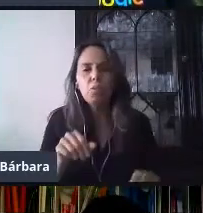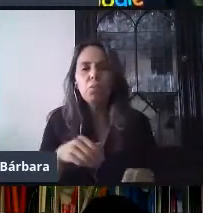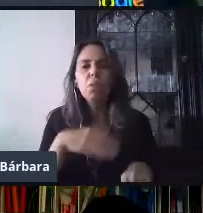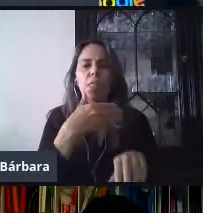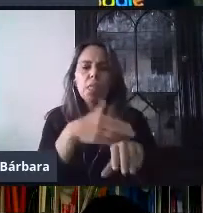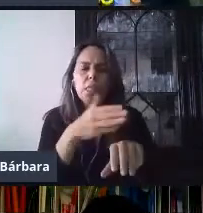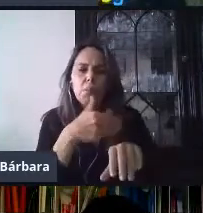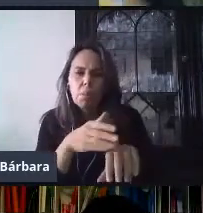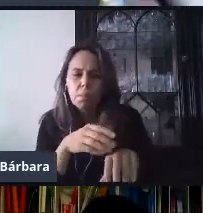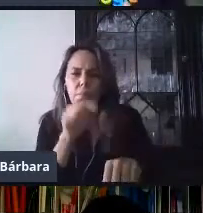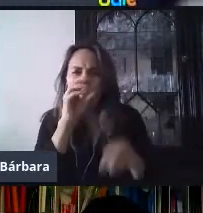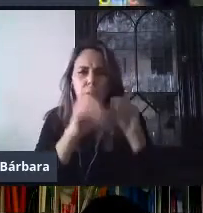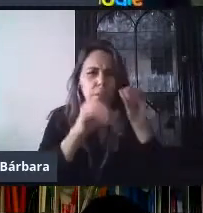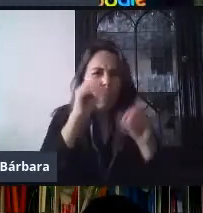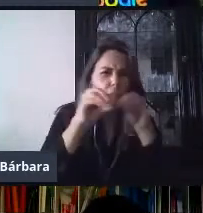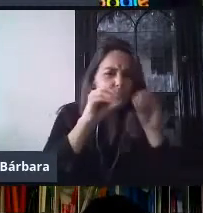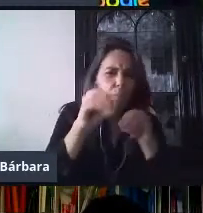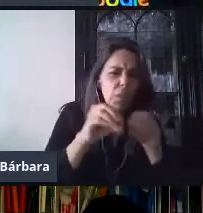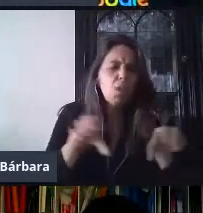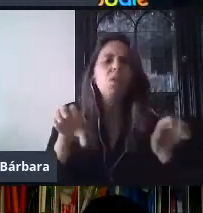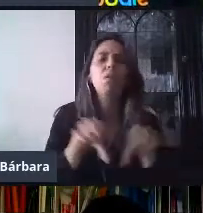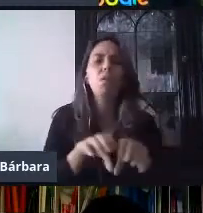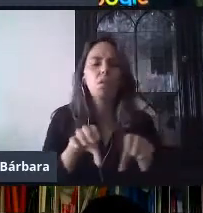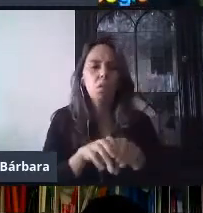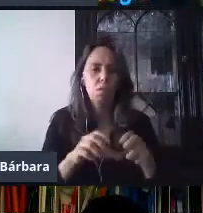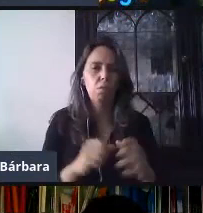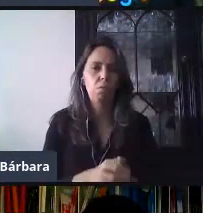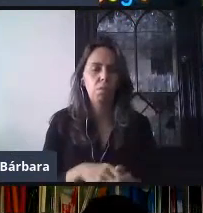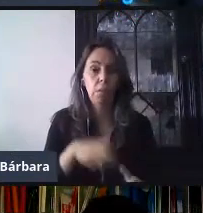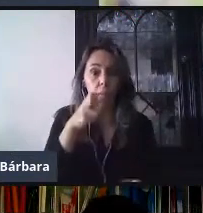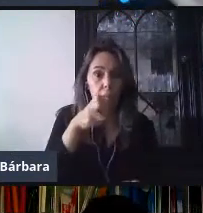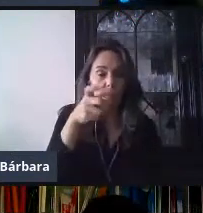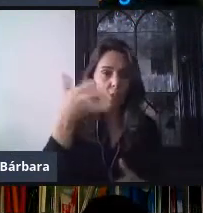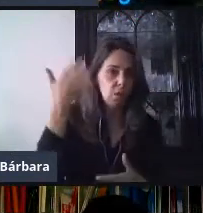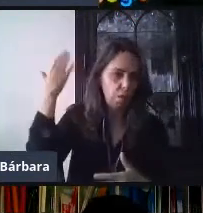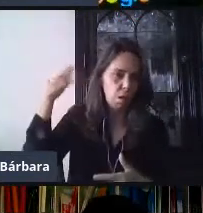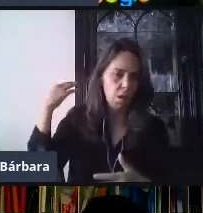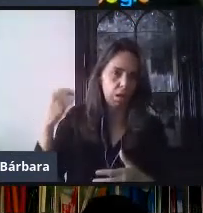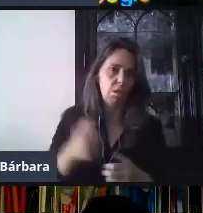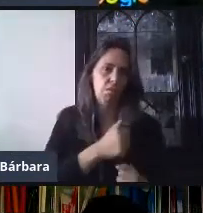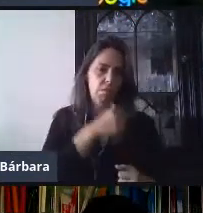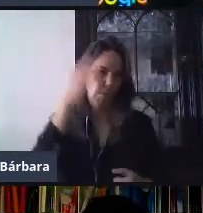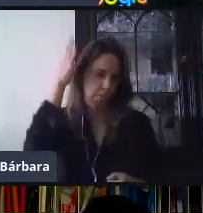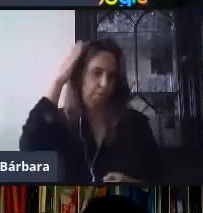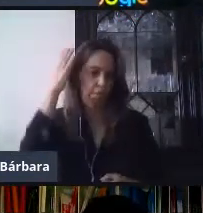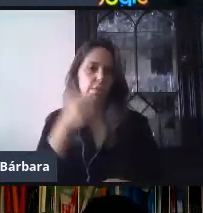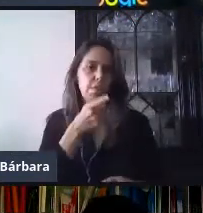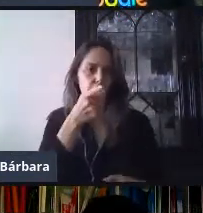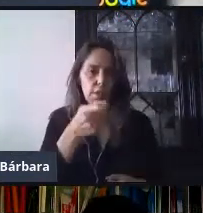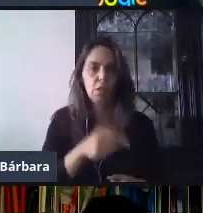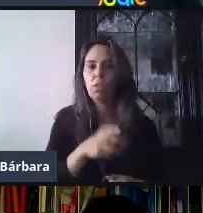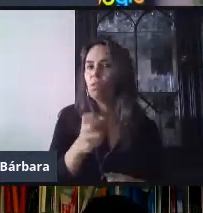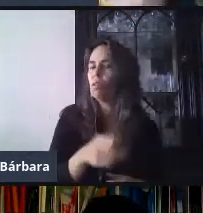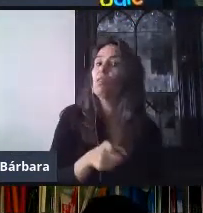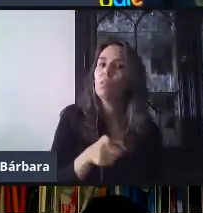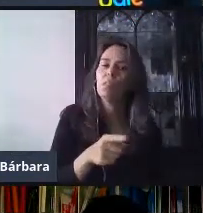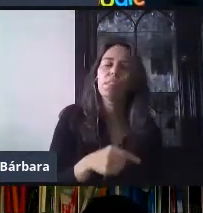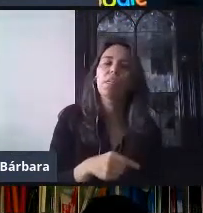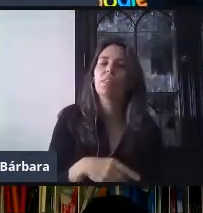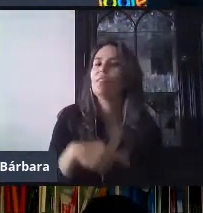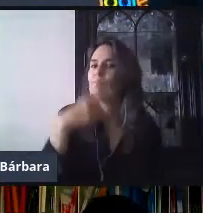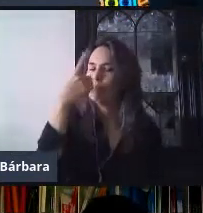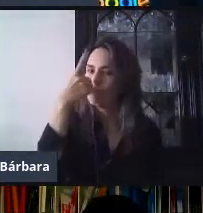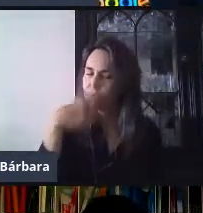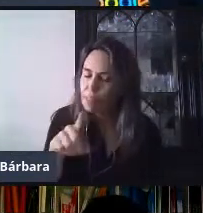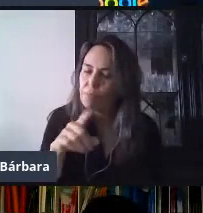correctas. Como comentaba el doctor, bueno, son herramientas sugeridas que a ustedes seguramente les van a facilitar